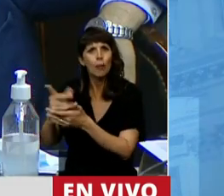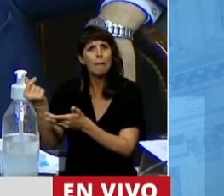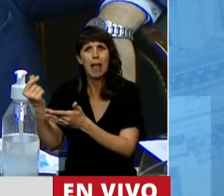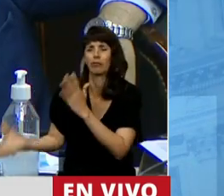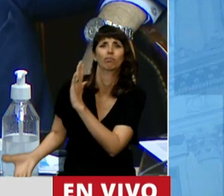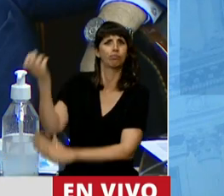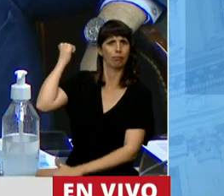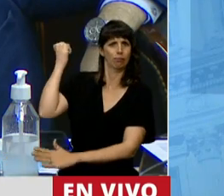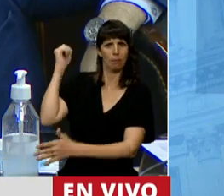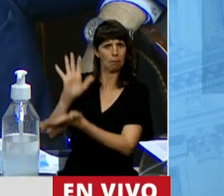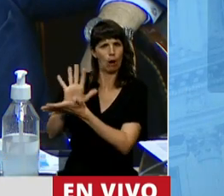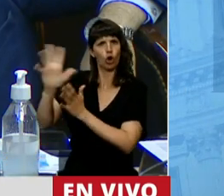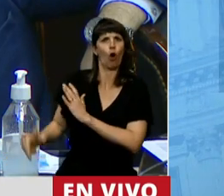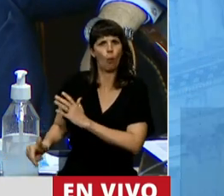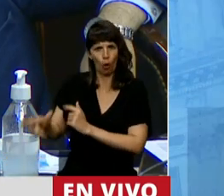venga ese proyecto acá.